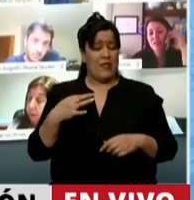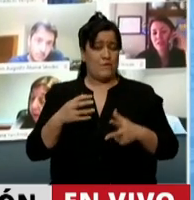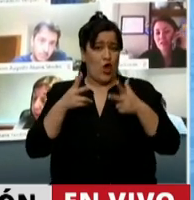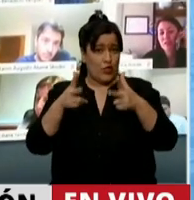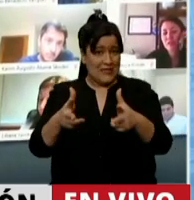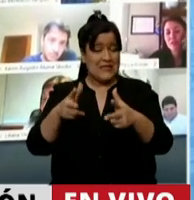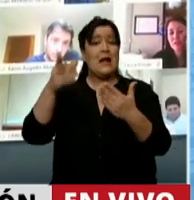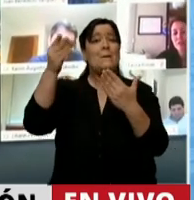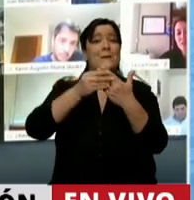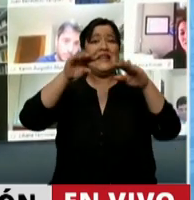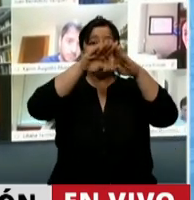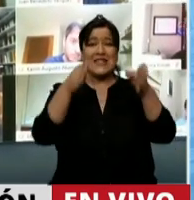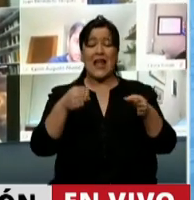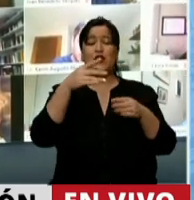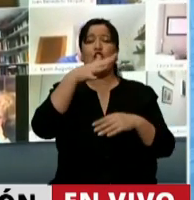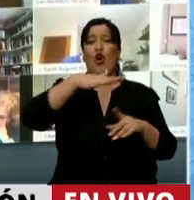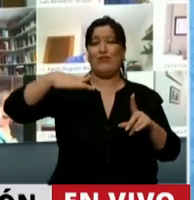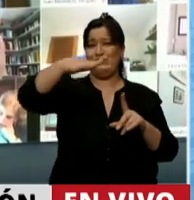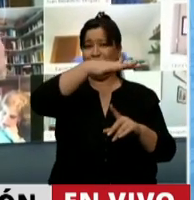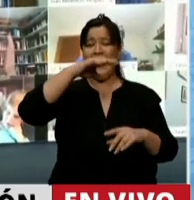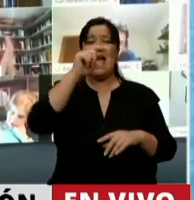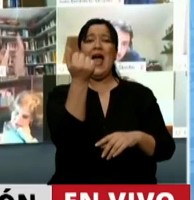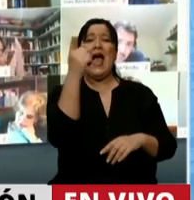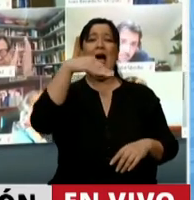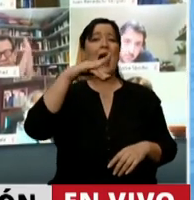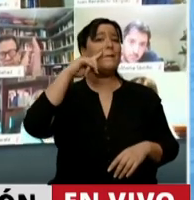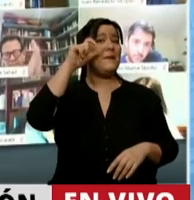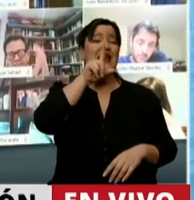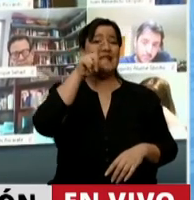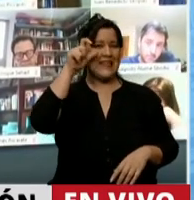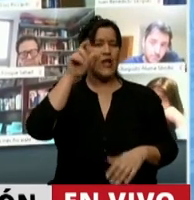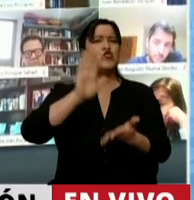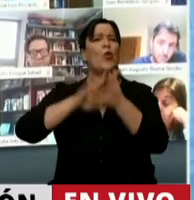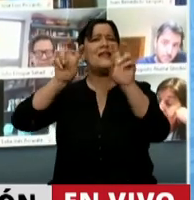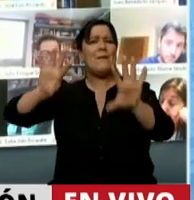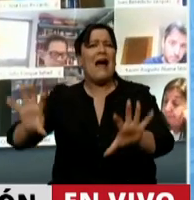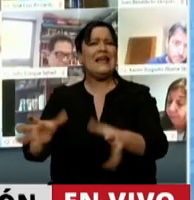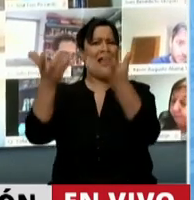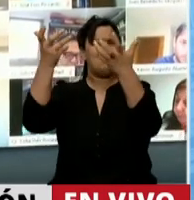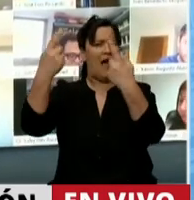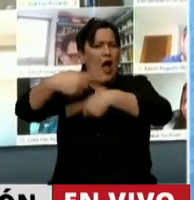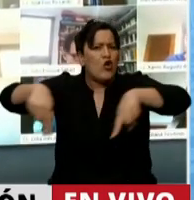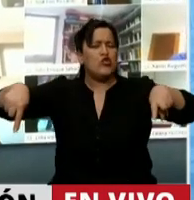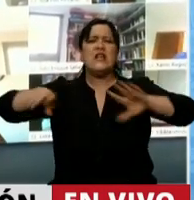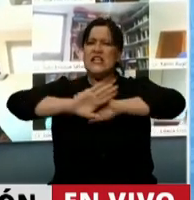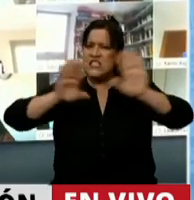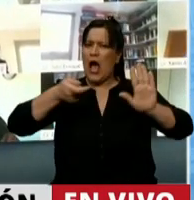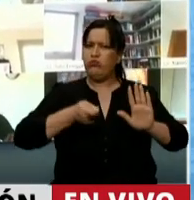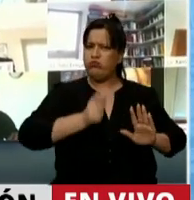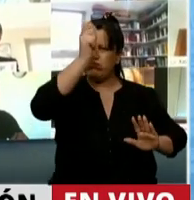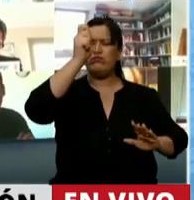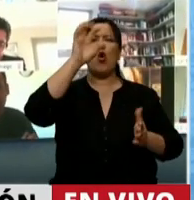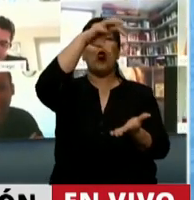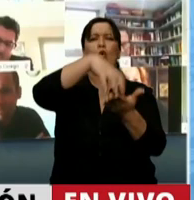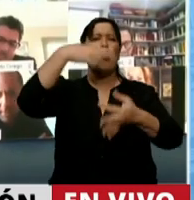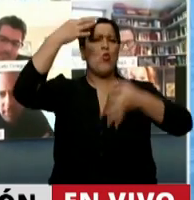el Ministerio de Ambiente ya realizó la denuncia penal que tramita en el Juzgado Federal número 1